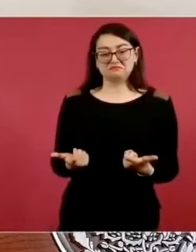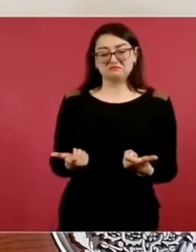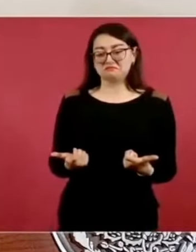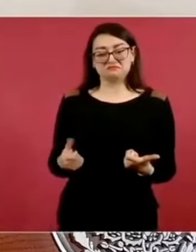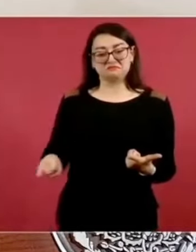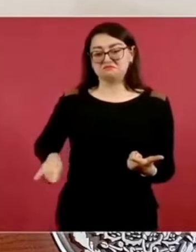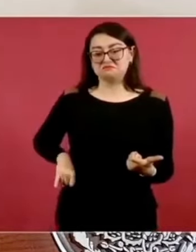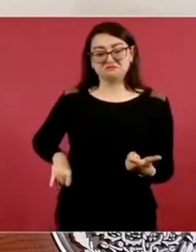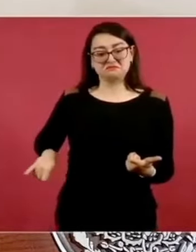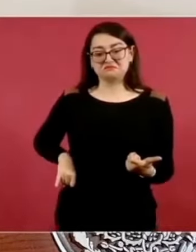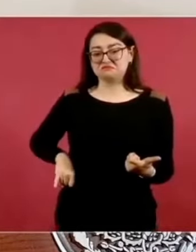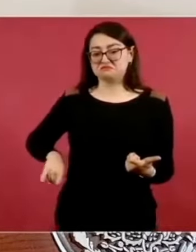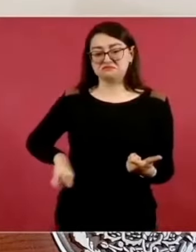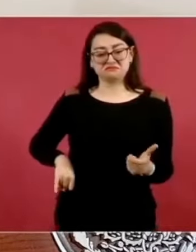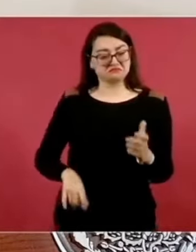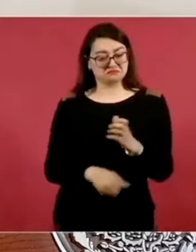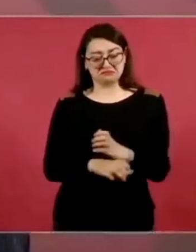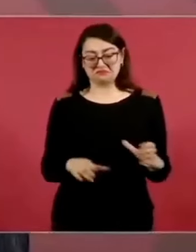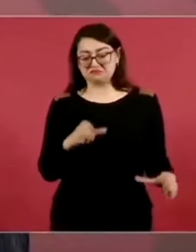nunca me ha importado lo material.